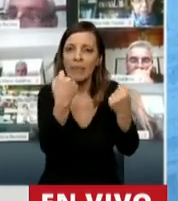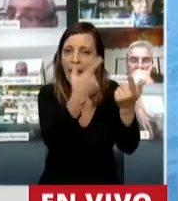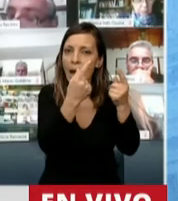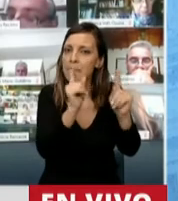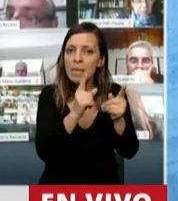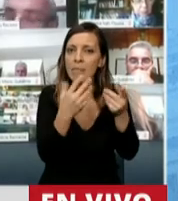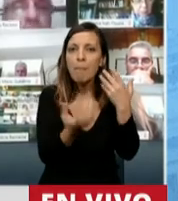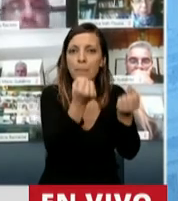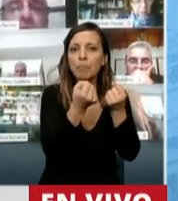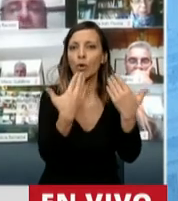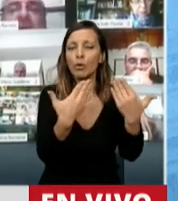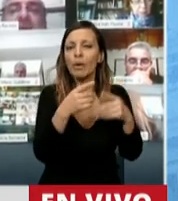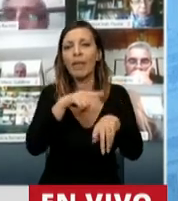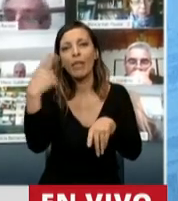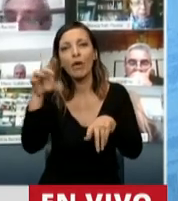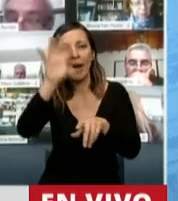que tienen otras regiones del país.